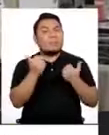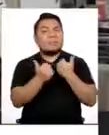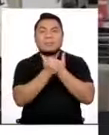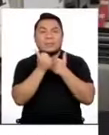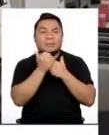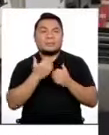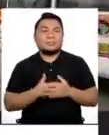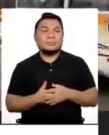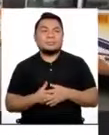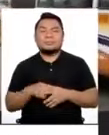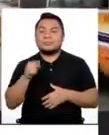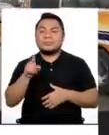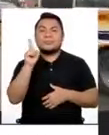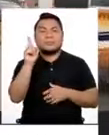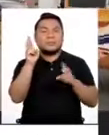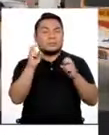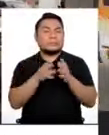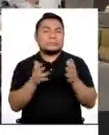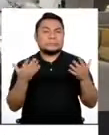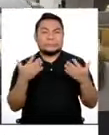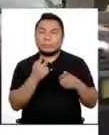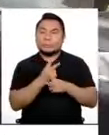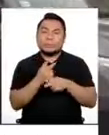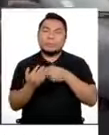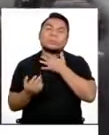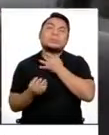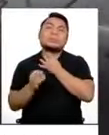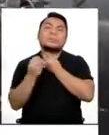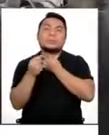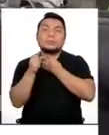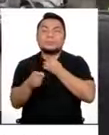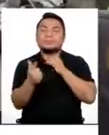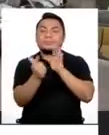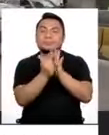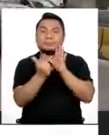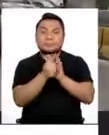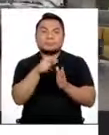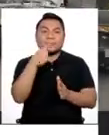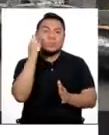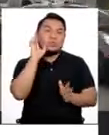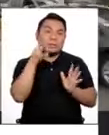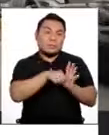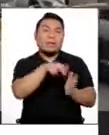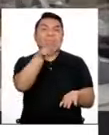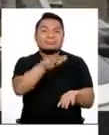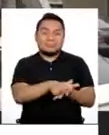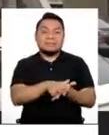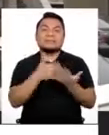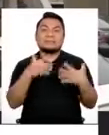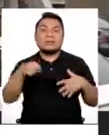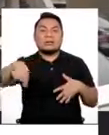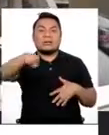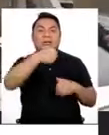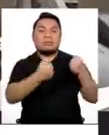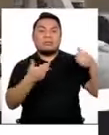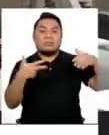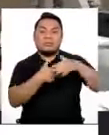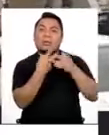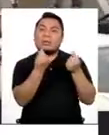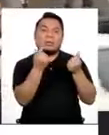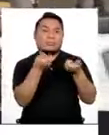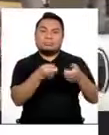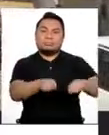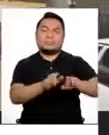Es un tema muy grave, puesto que si esta ley se aprobara, los concesionarios